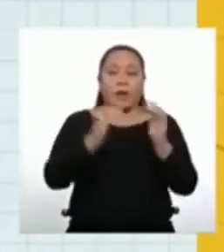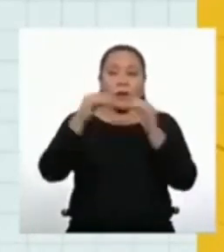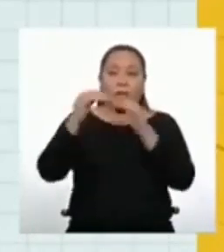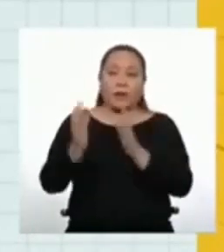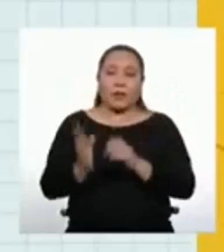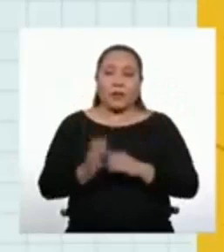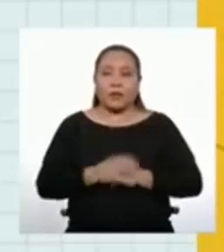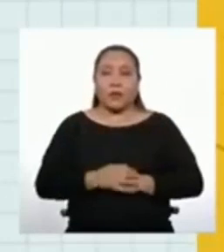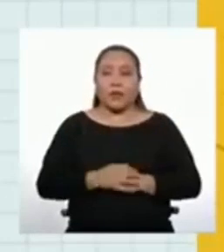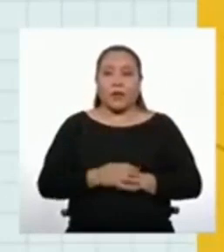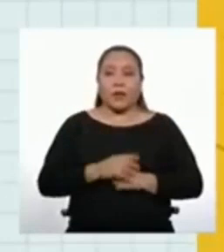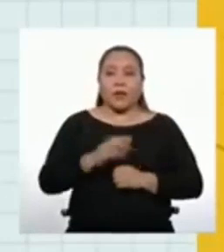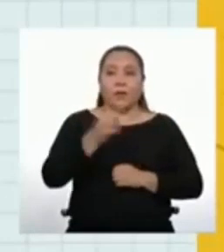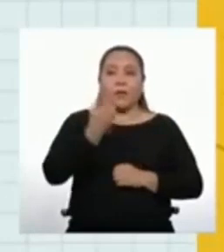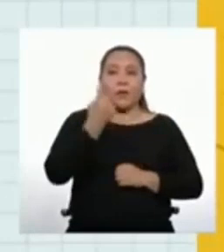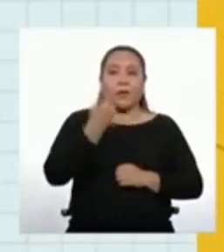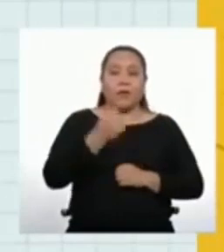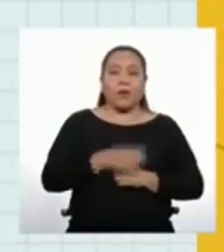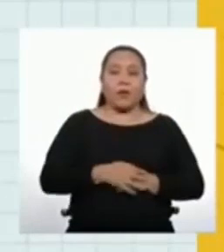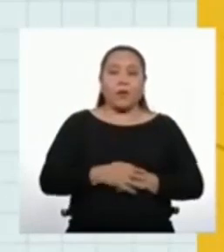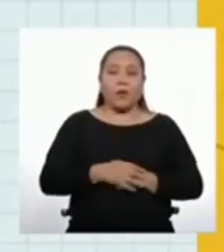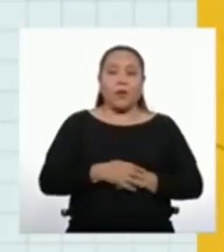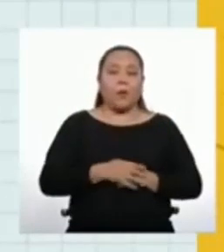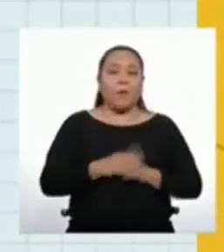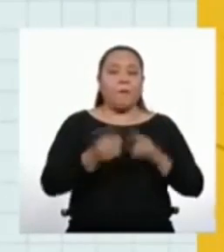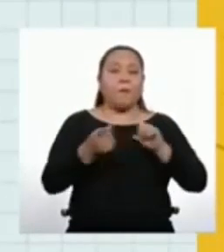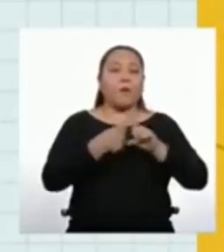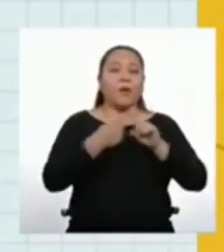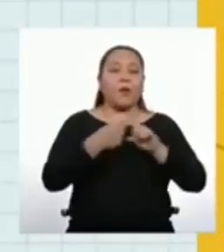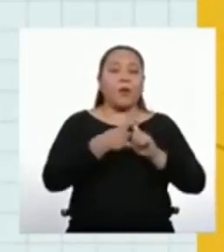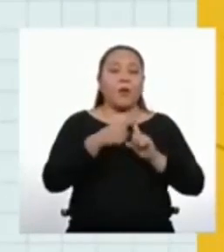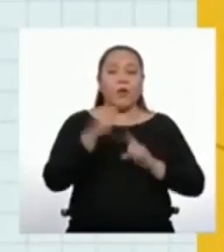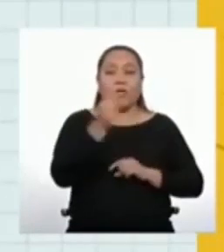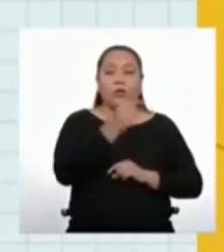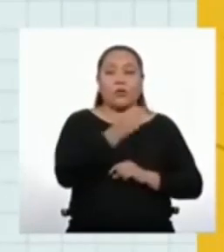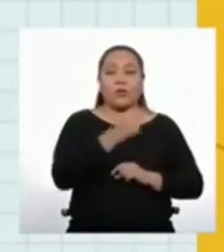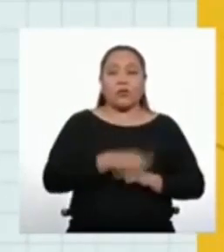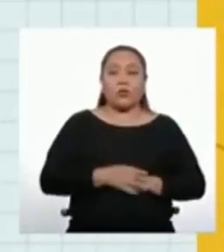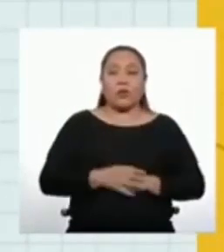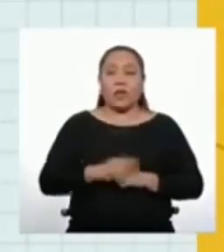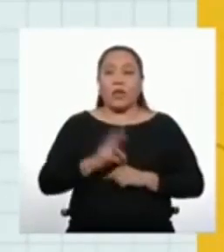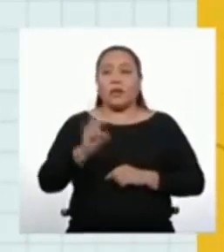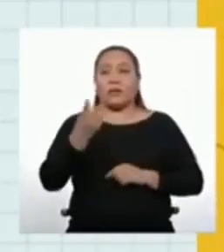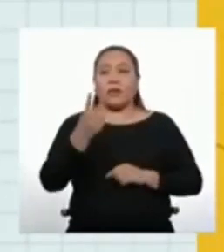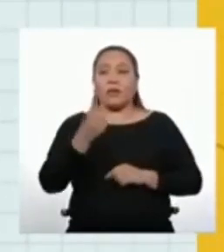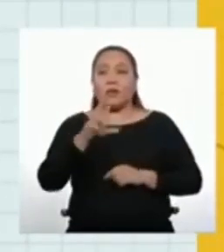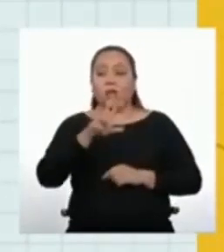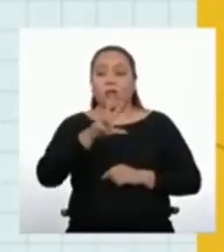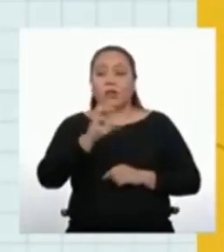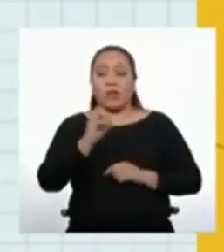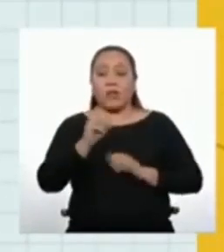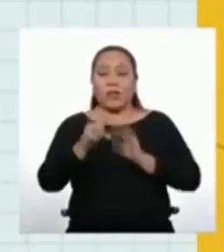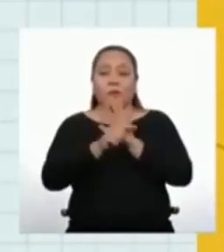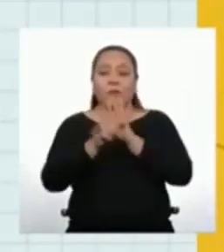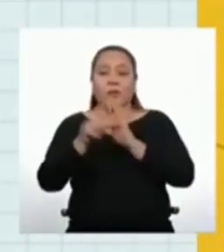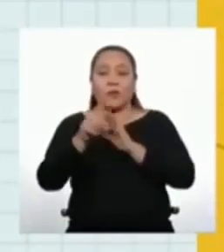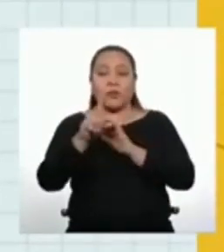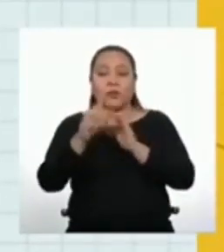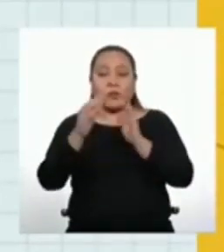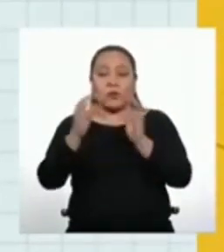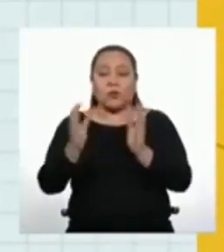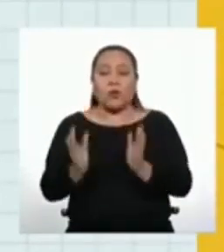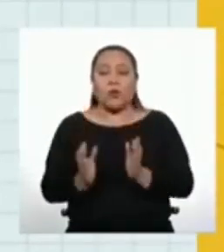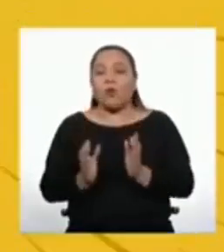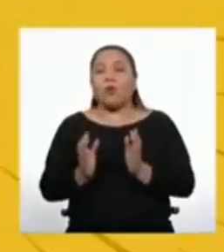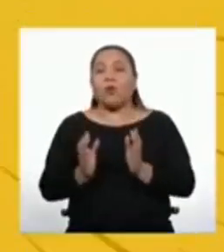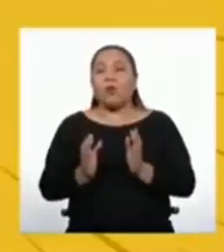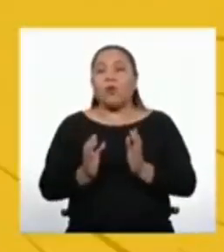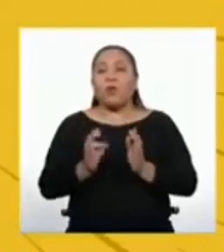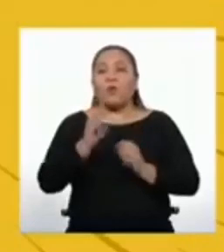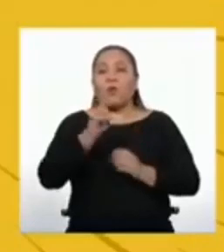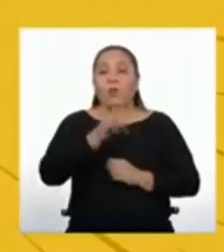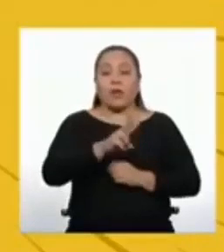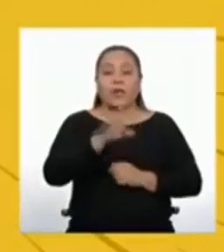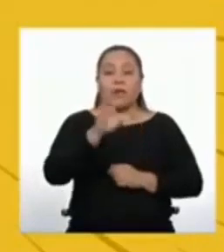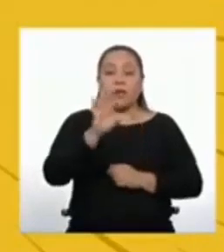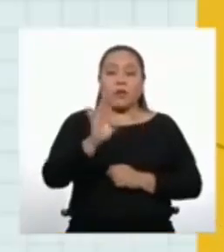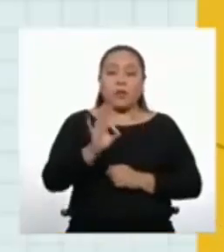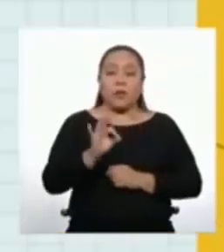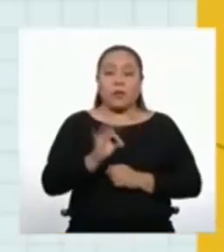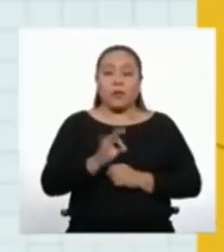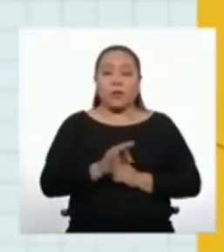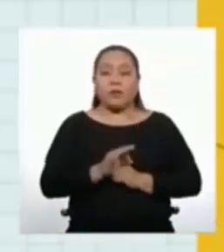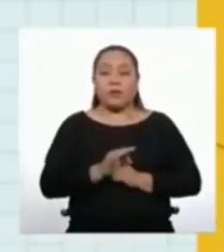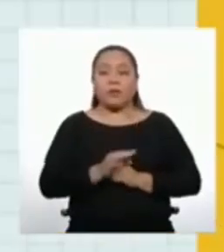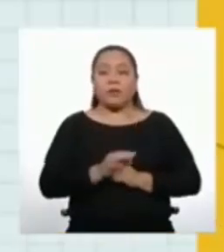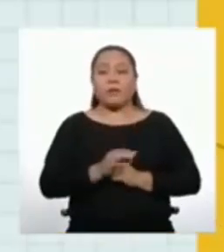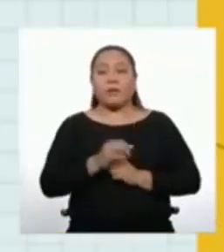El primero de ellos se multiplica por el 2 de afuera. Mientras que el segundo, 30 menos 1, nos da como resultado... 29.